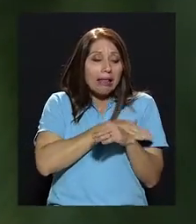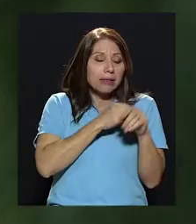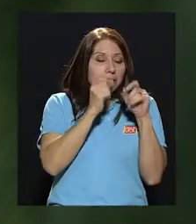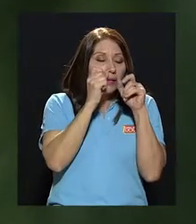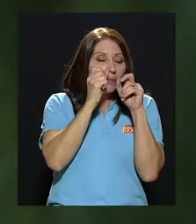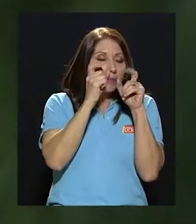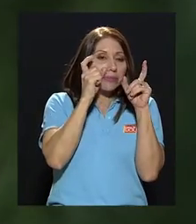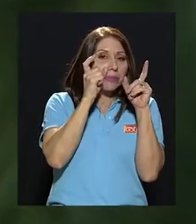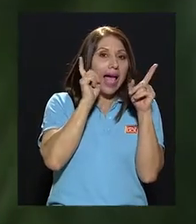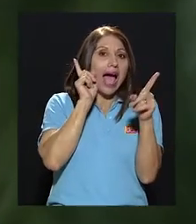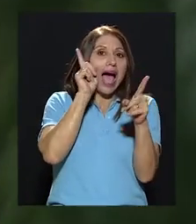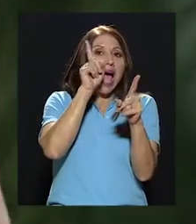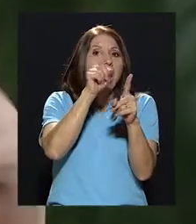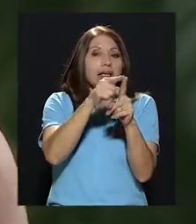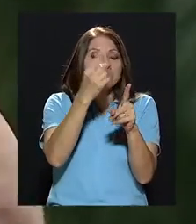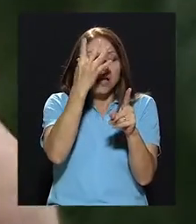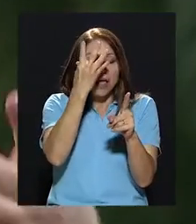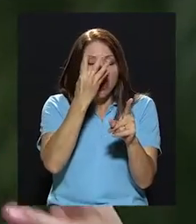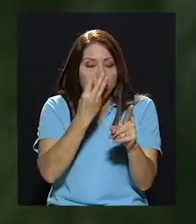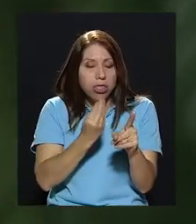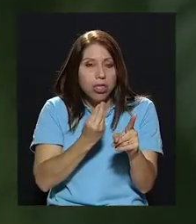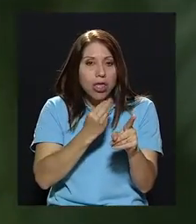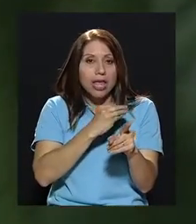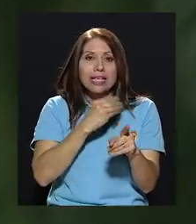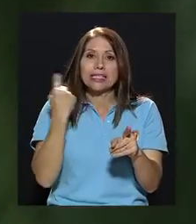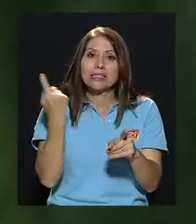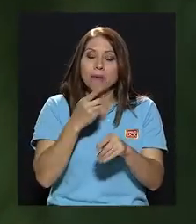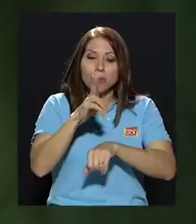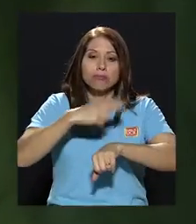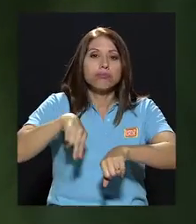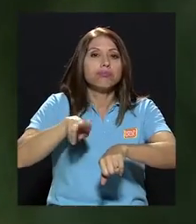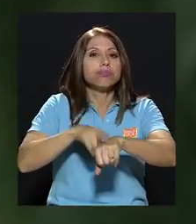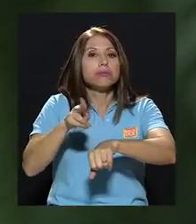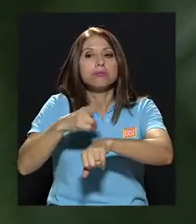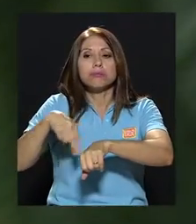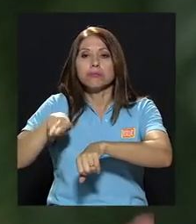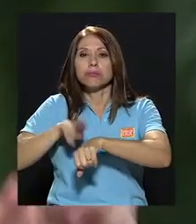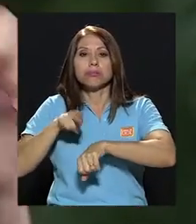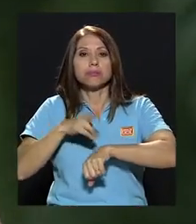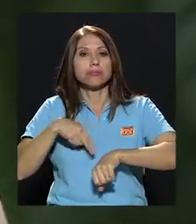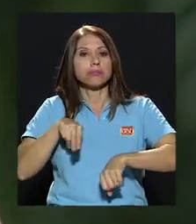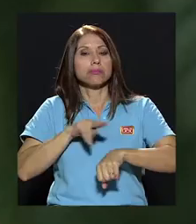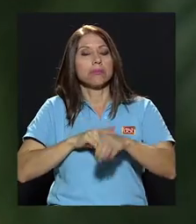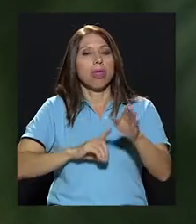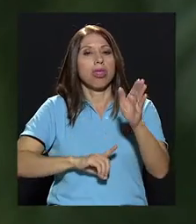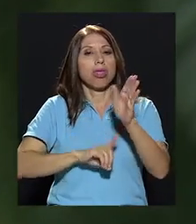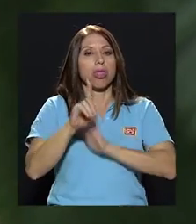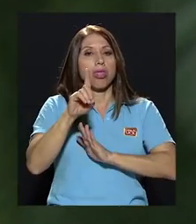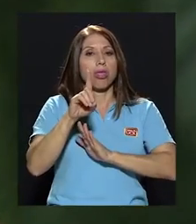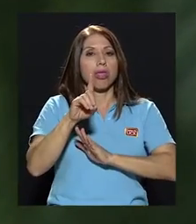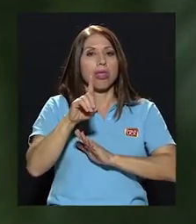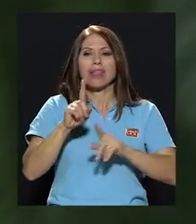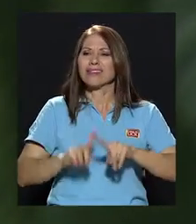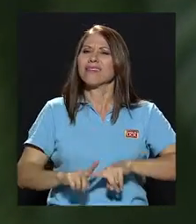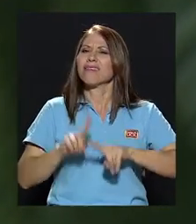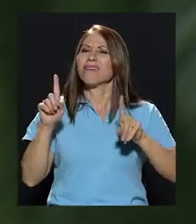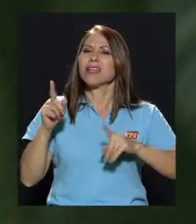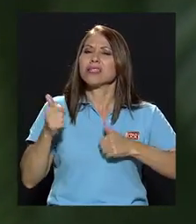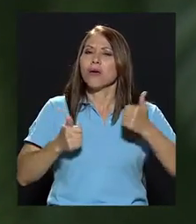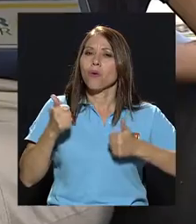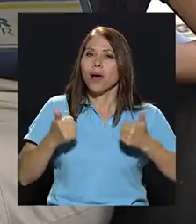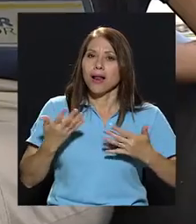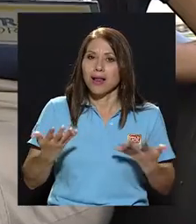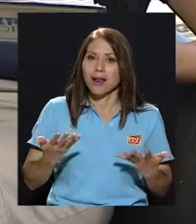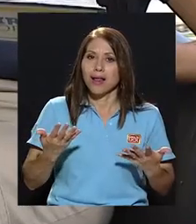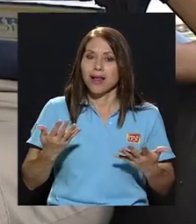cuando ya nos vayamos a dormir, estamos desarrollándolas espontáneamente. Como ustedes lo dicen, ¿qué es lo que marca la diferencia?